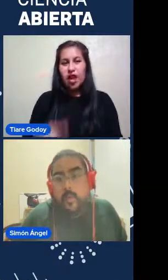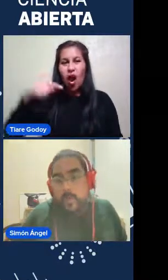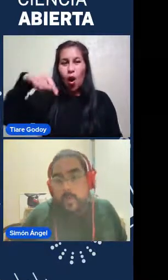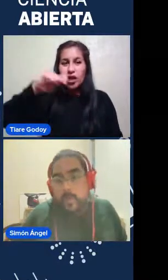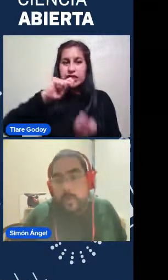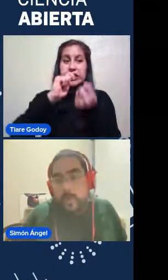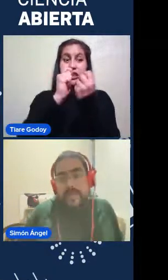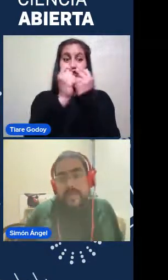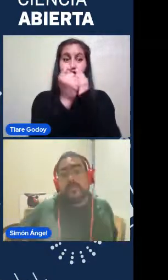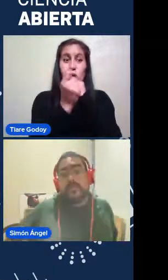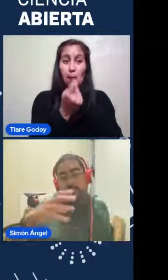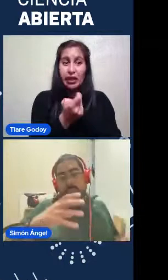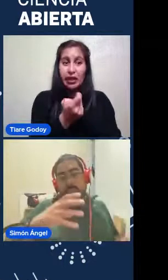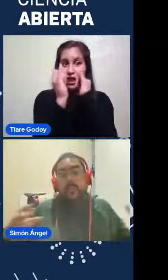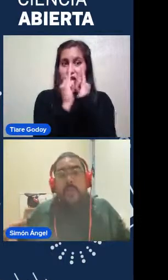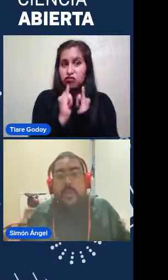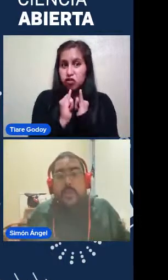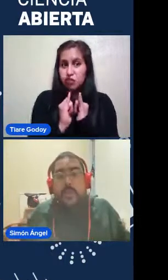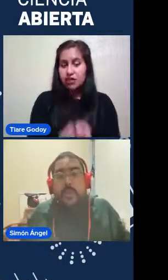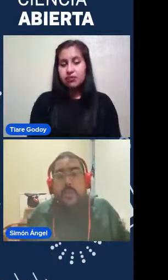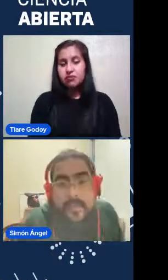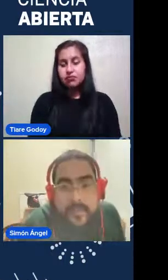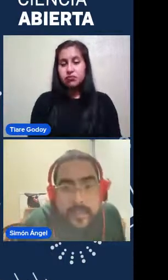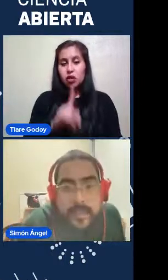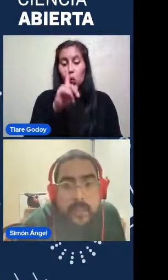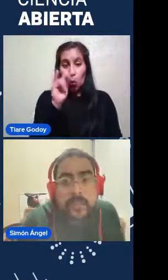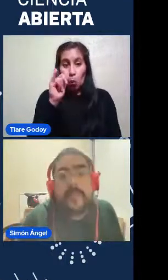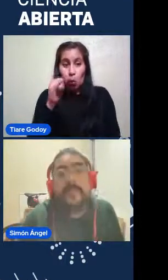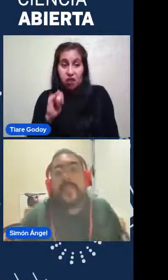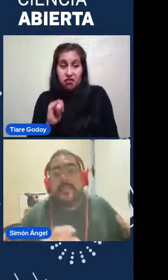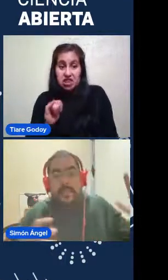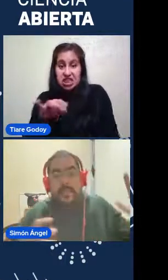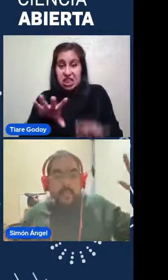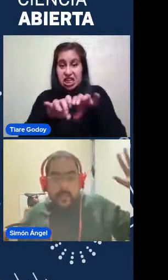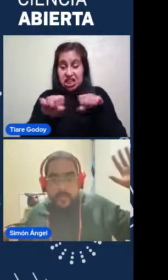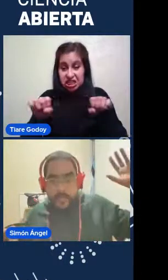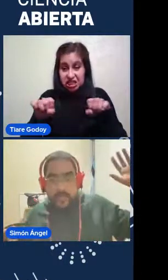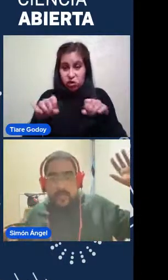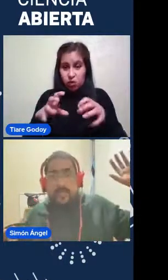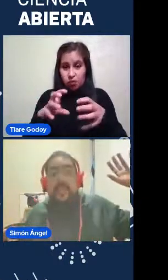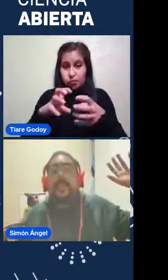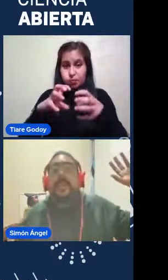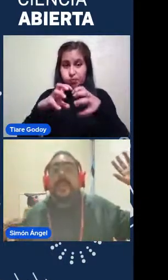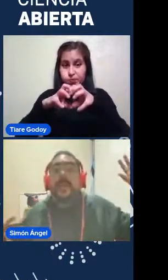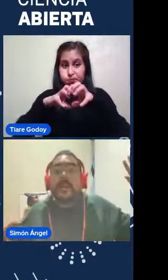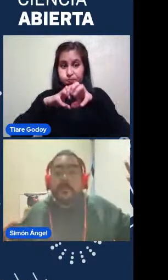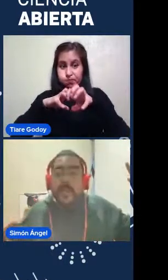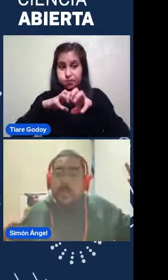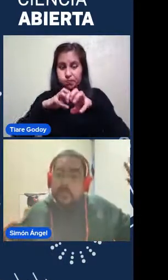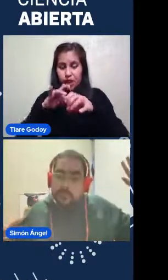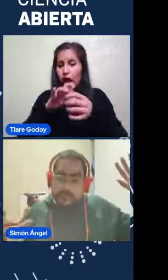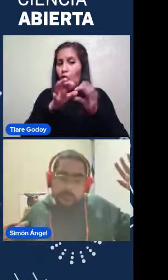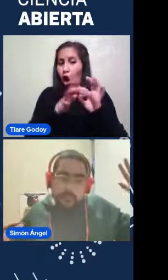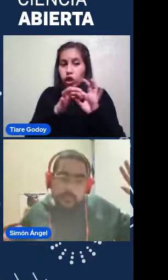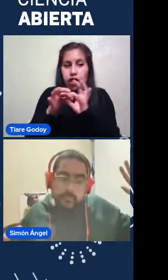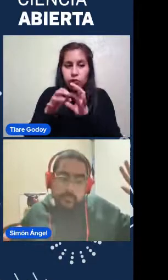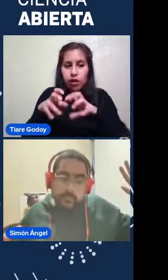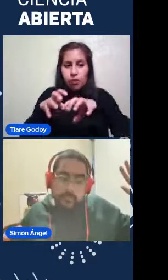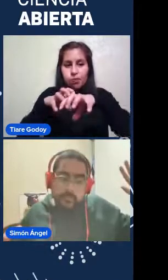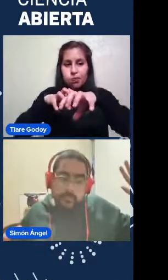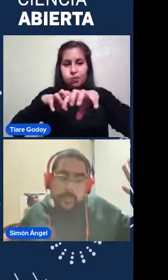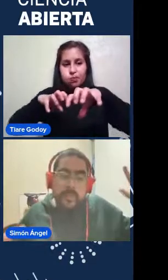Luego Una vez Que pasaron Una A través De la otra Van a seguir Moviéndose Pero